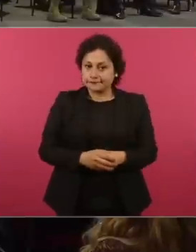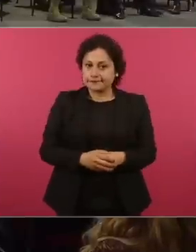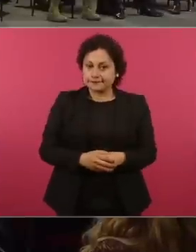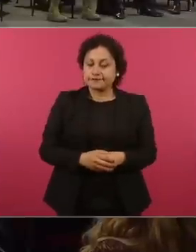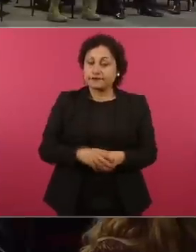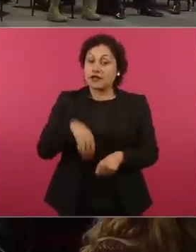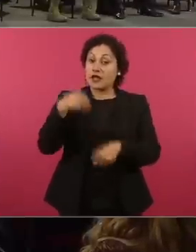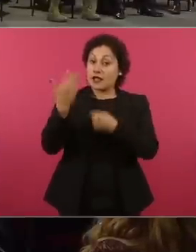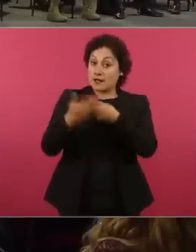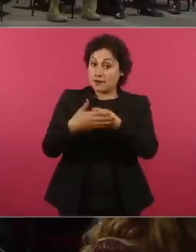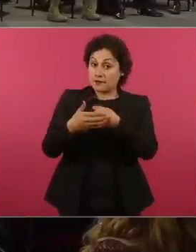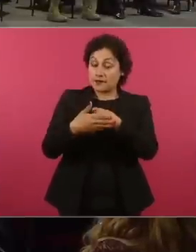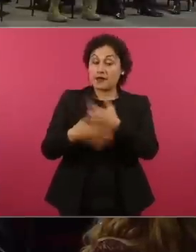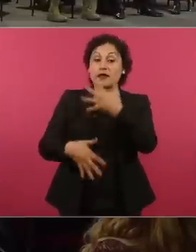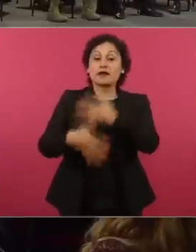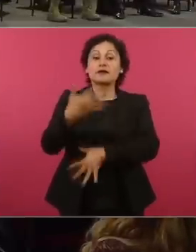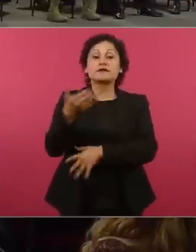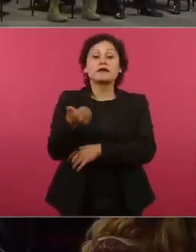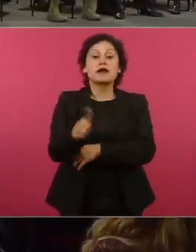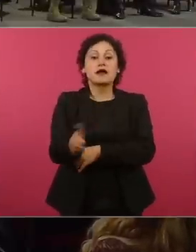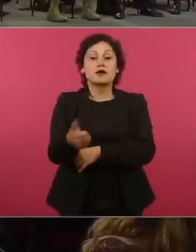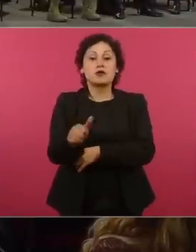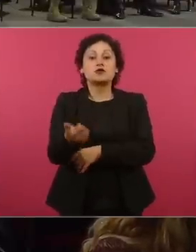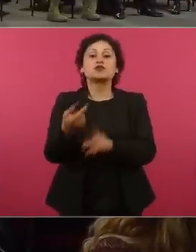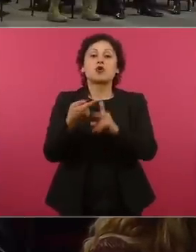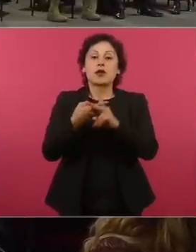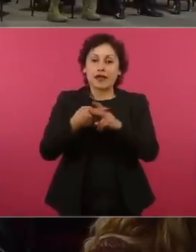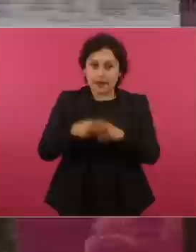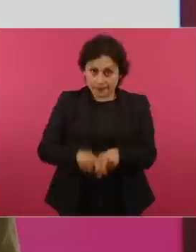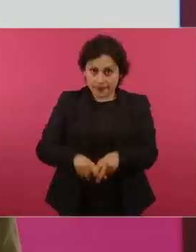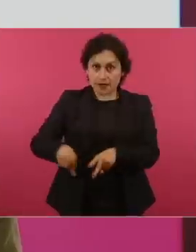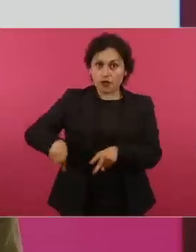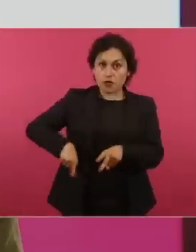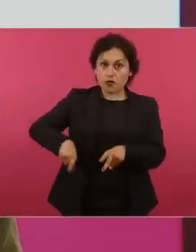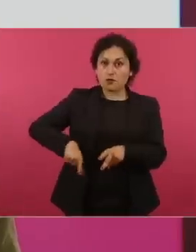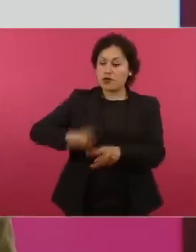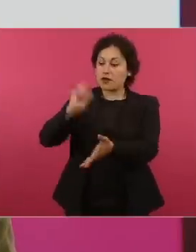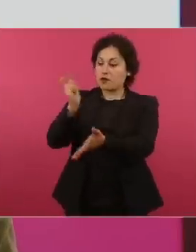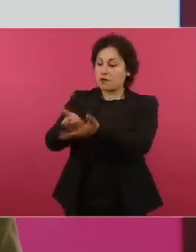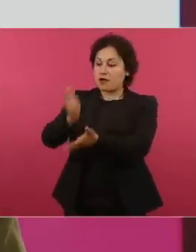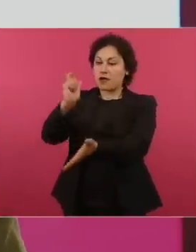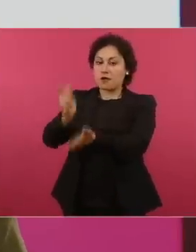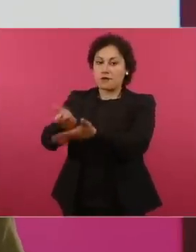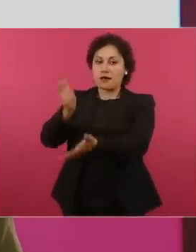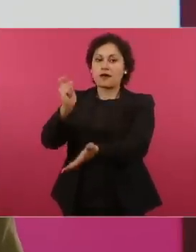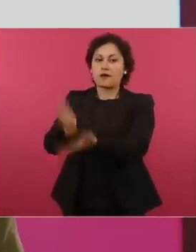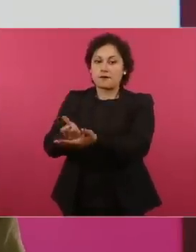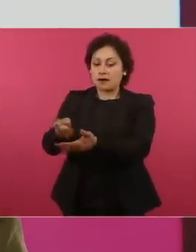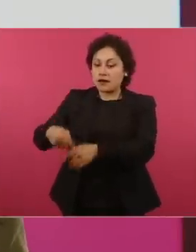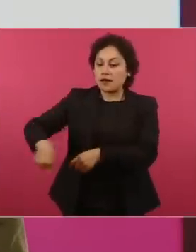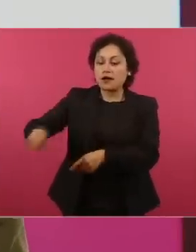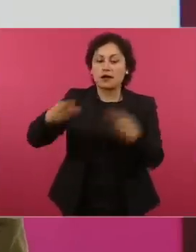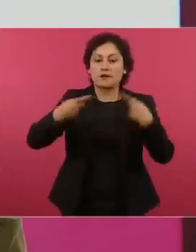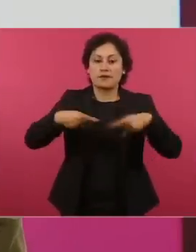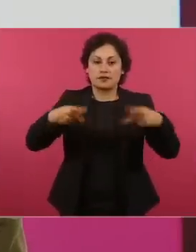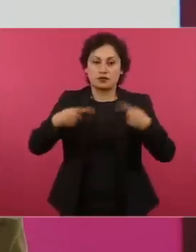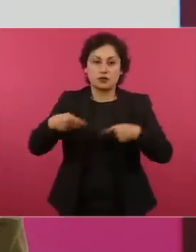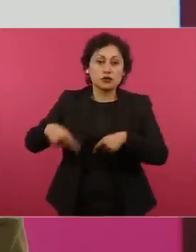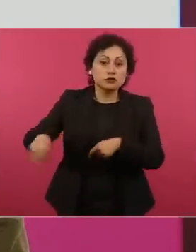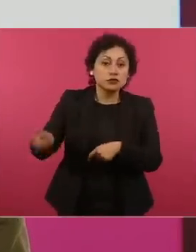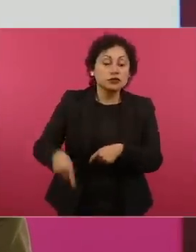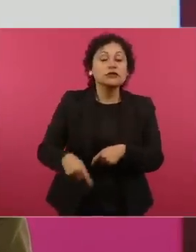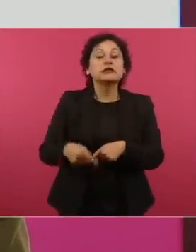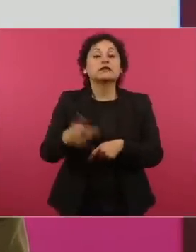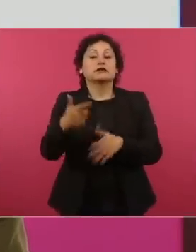15 de agosto, se iniciará el pago a los 7,407 trabajadores.